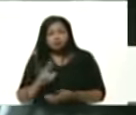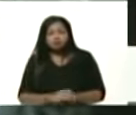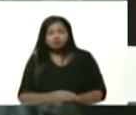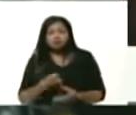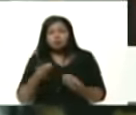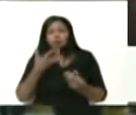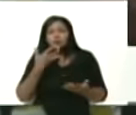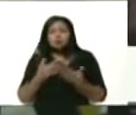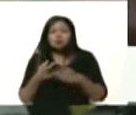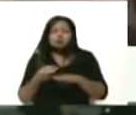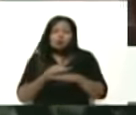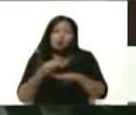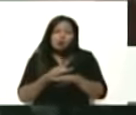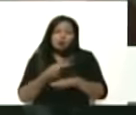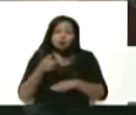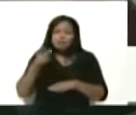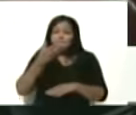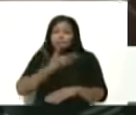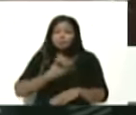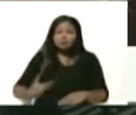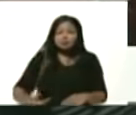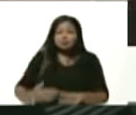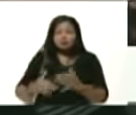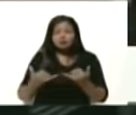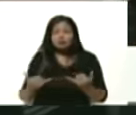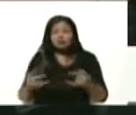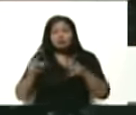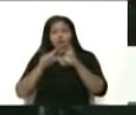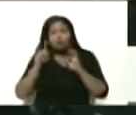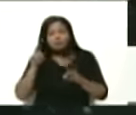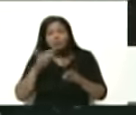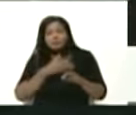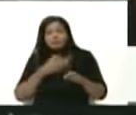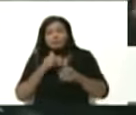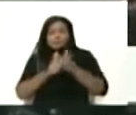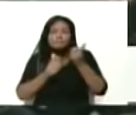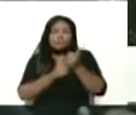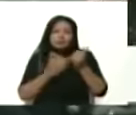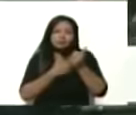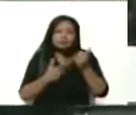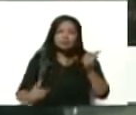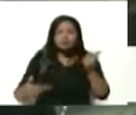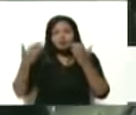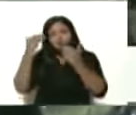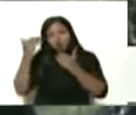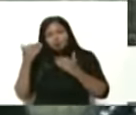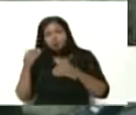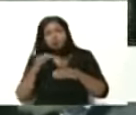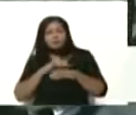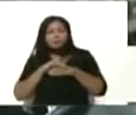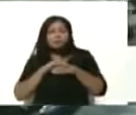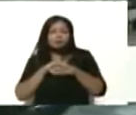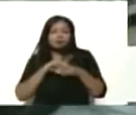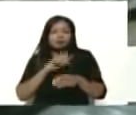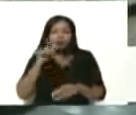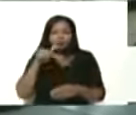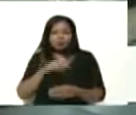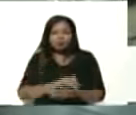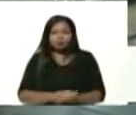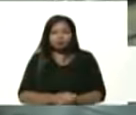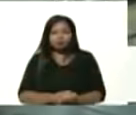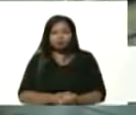gobernador un saludo señor presidente saluda vicepresidenta Delcy Rodríguez la ministra Leida Alaya bueno en esta empresa